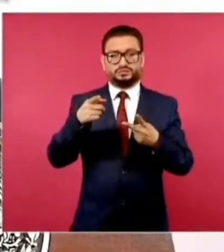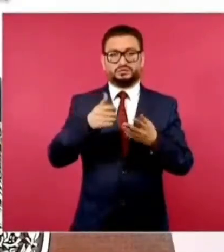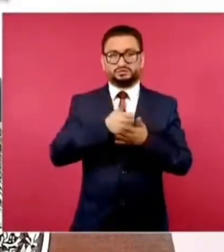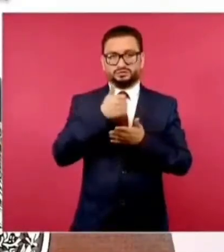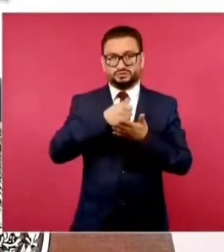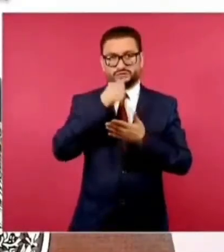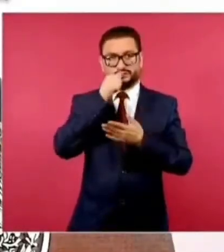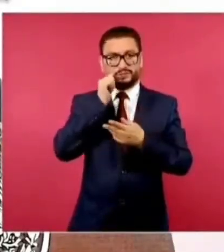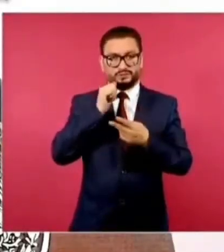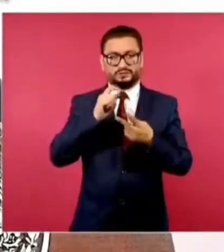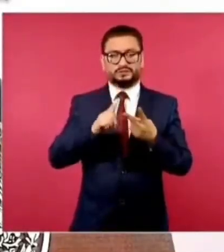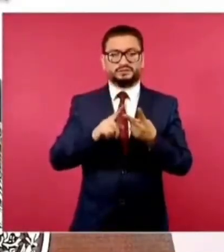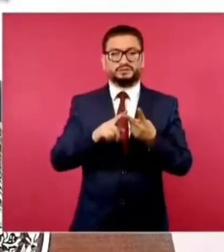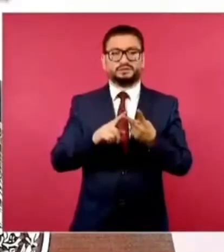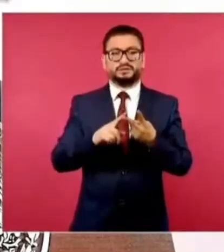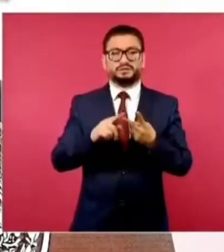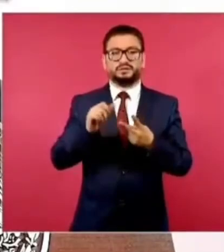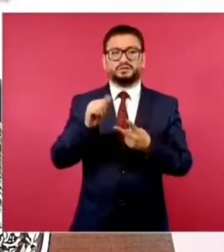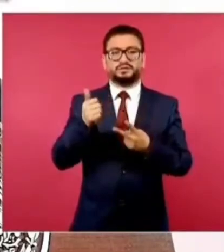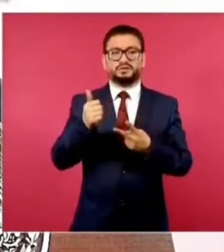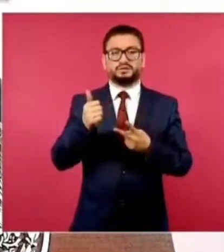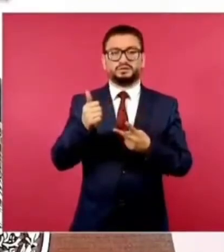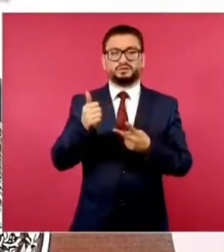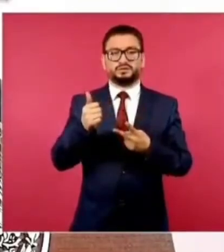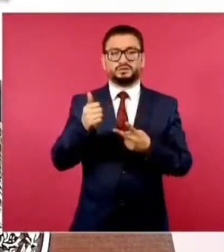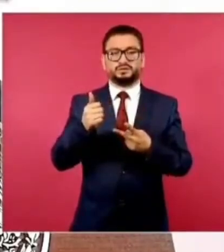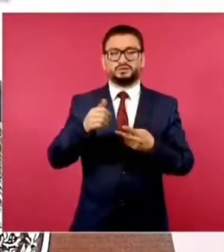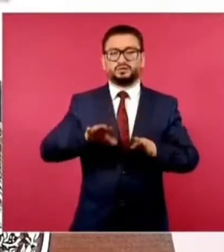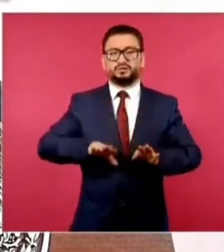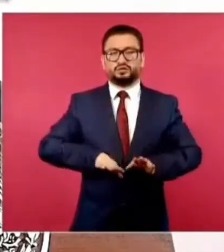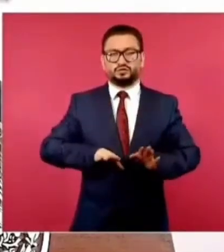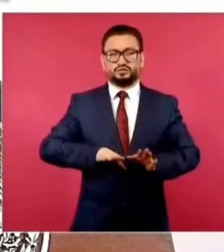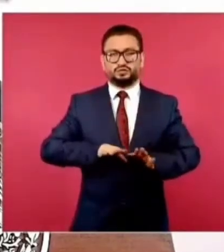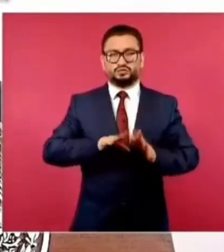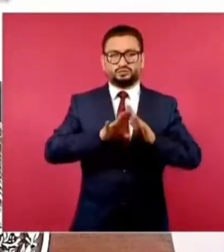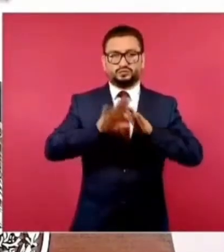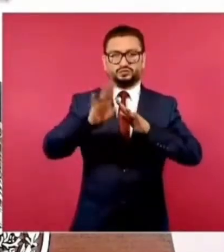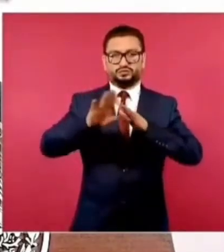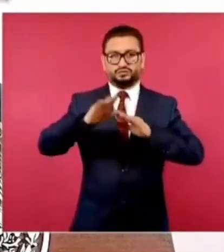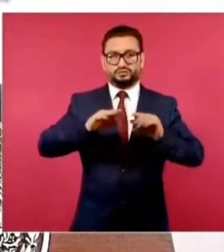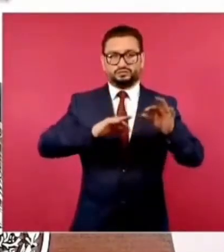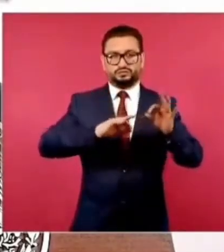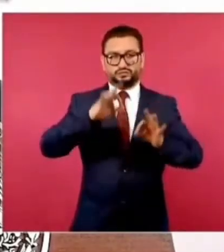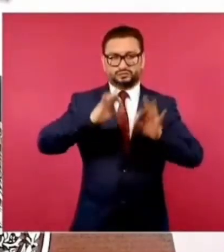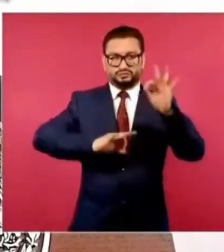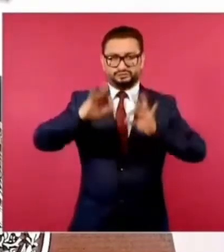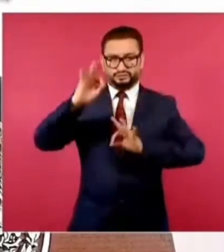Juárez y busca también la del comportamiento de la migración. Sí, lo que tenemos.